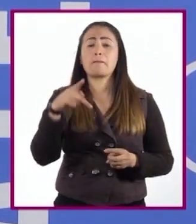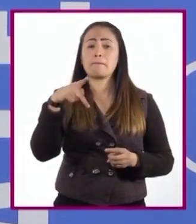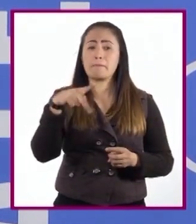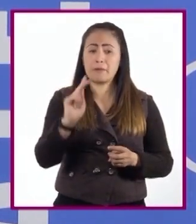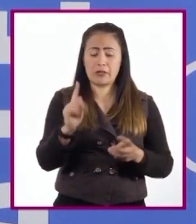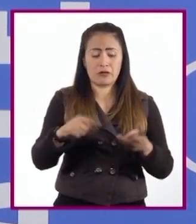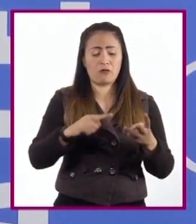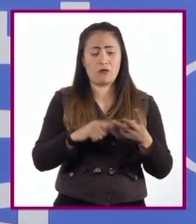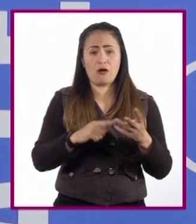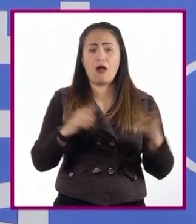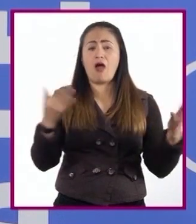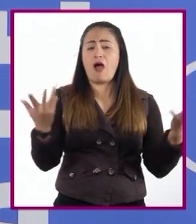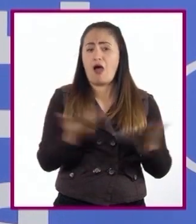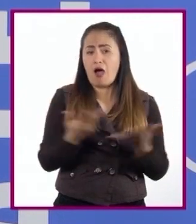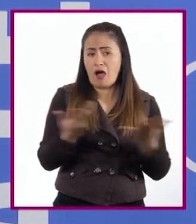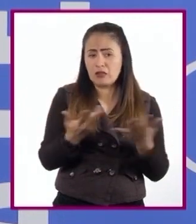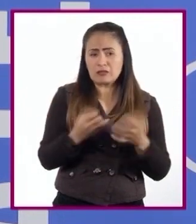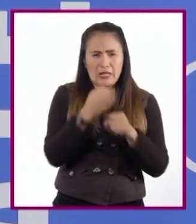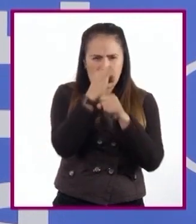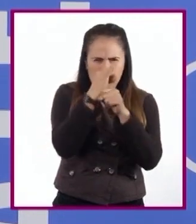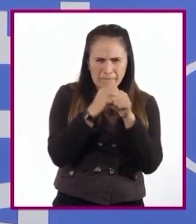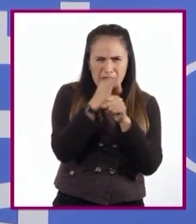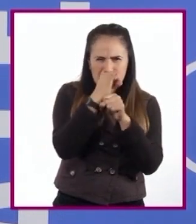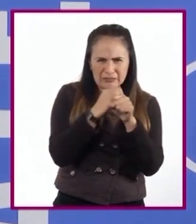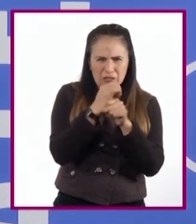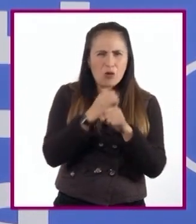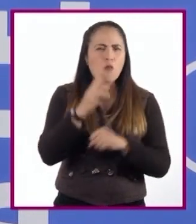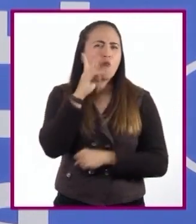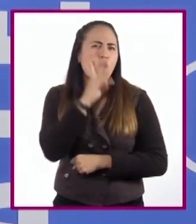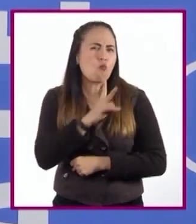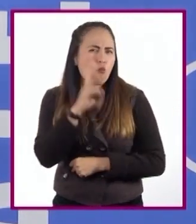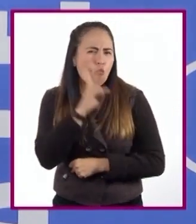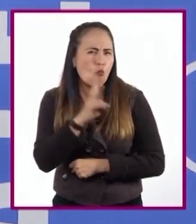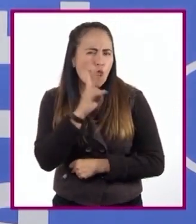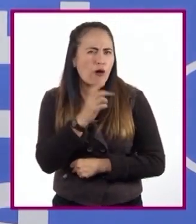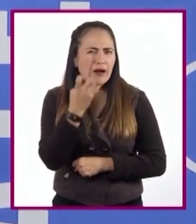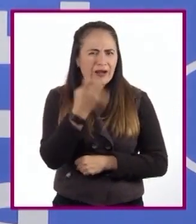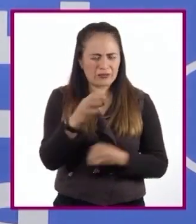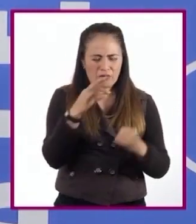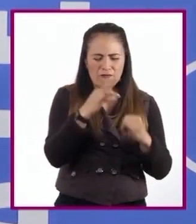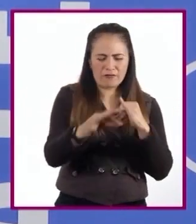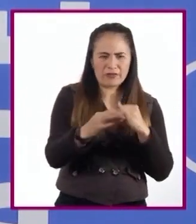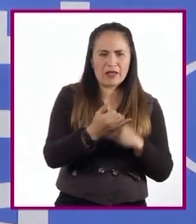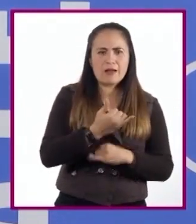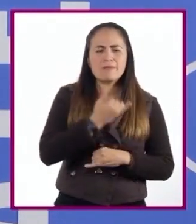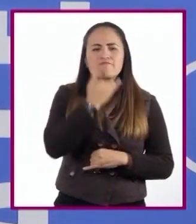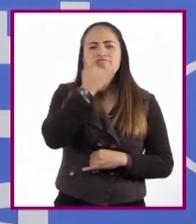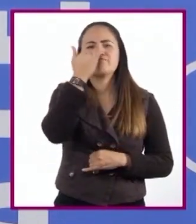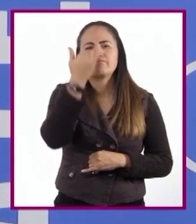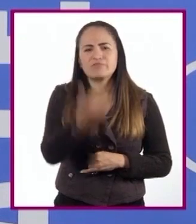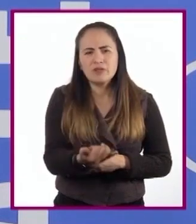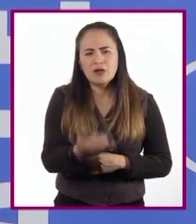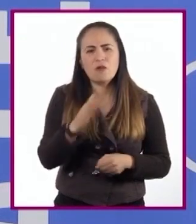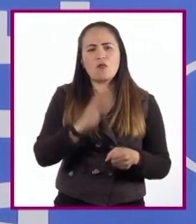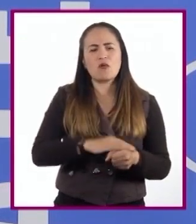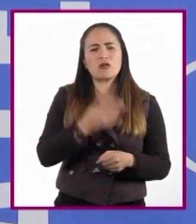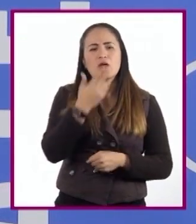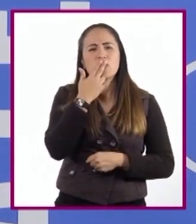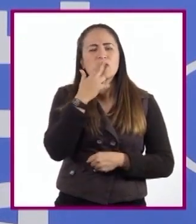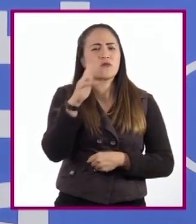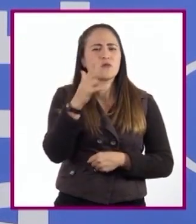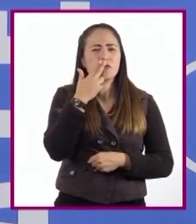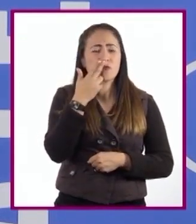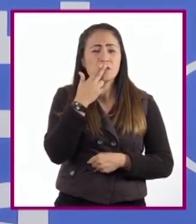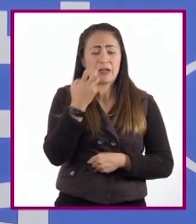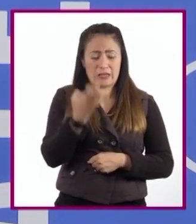los hechos y datos basados en investigaciones demuestran que es un argumento erróneo, ya que el tabaco causa más afecciones que